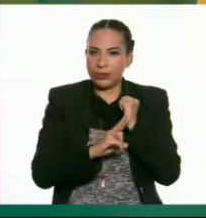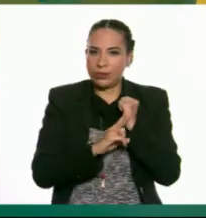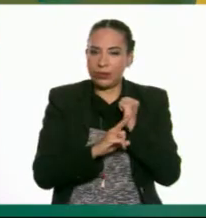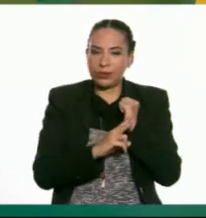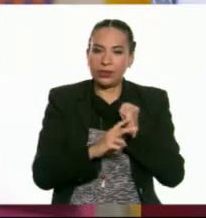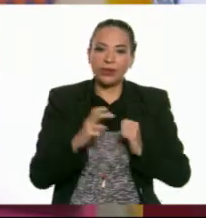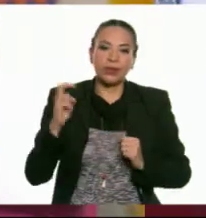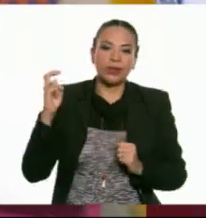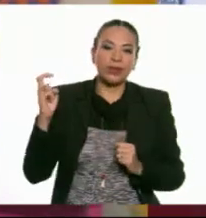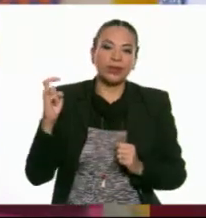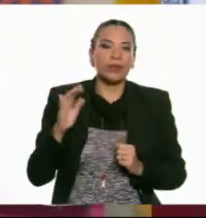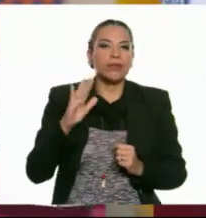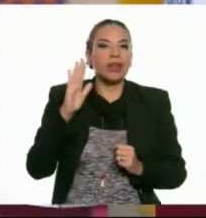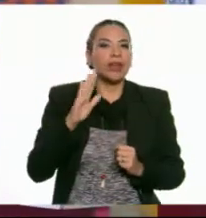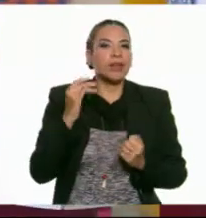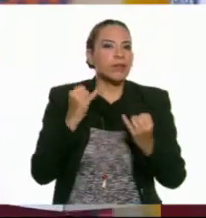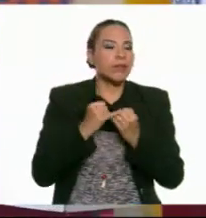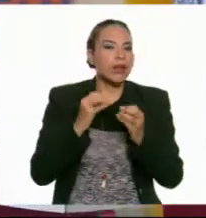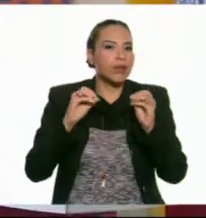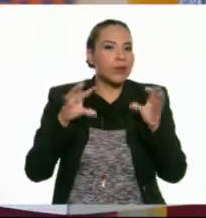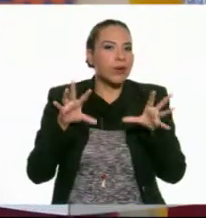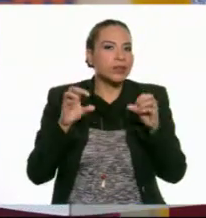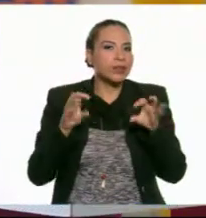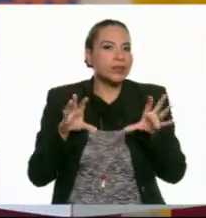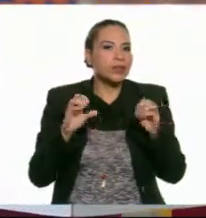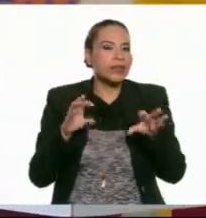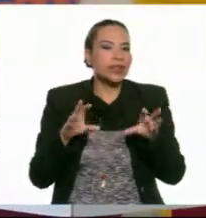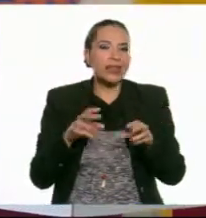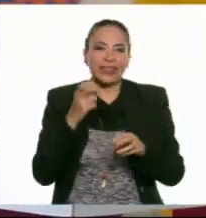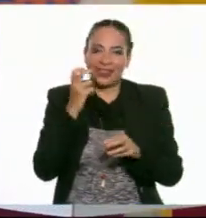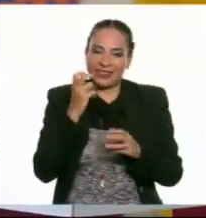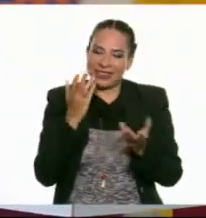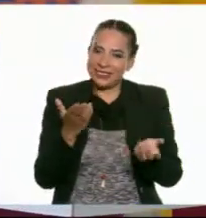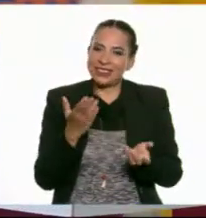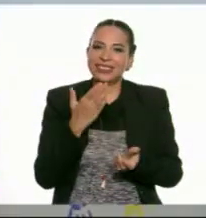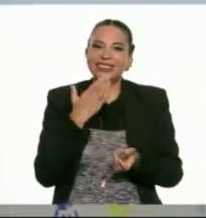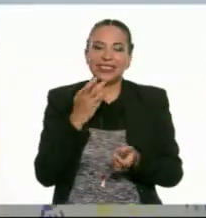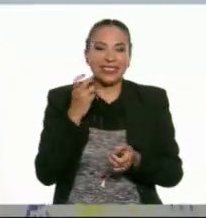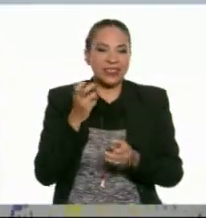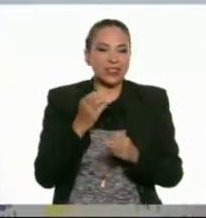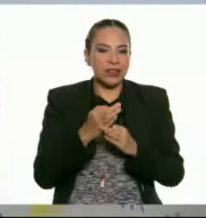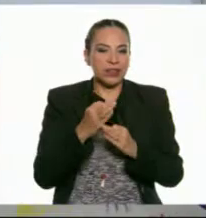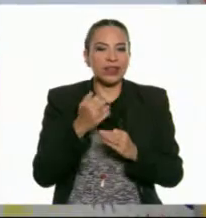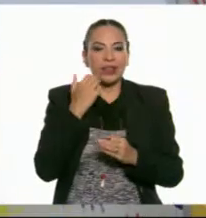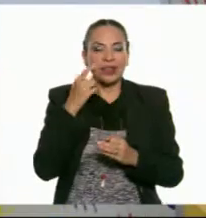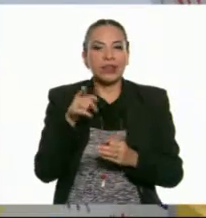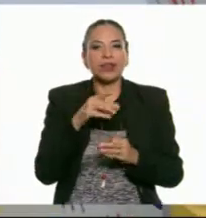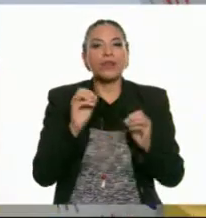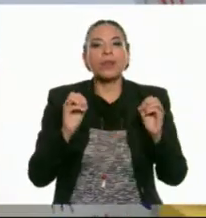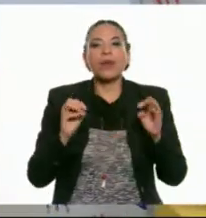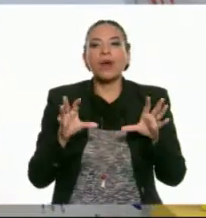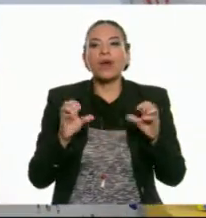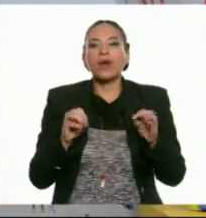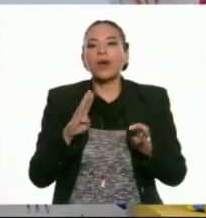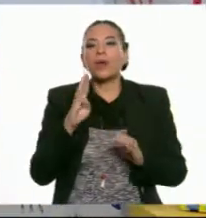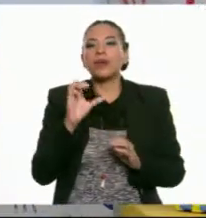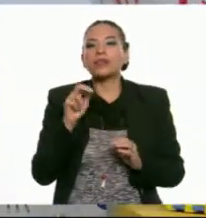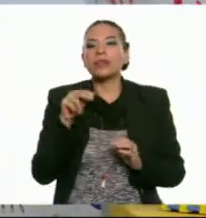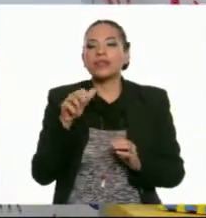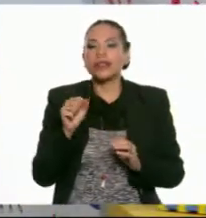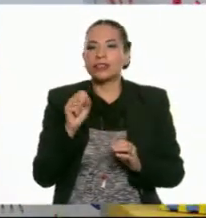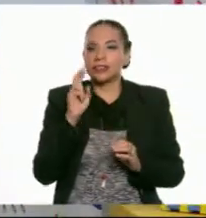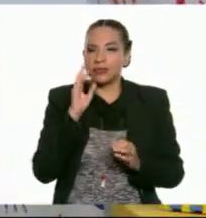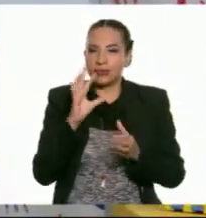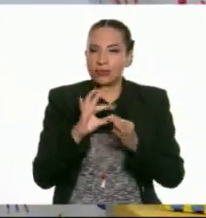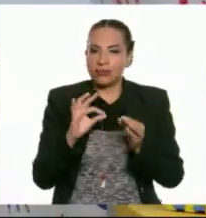hacen las funciones como de bocinas. Justamente, Alexia. Eso quería que llegáramos, a las bocinas. Pero, una